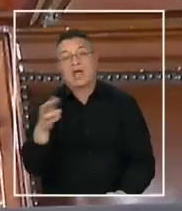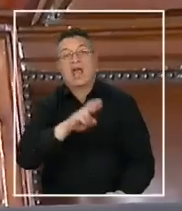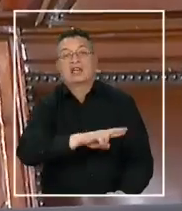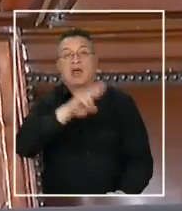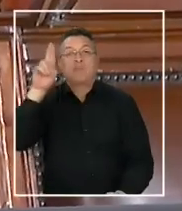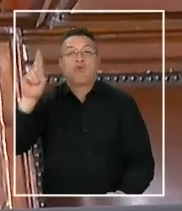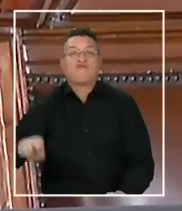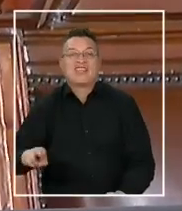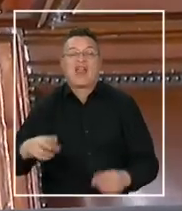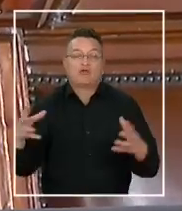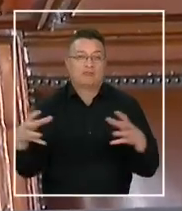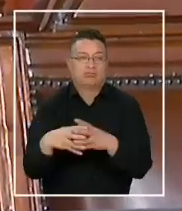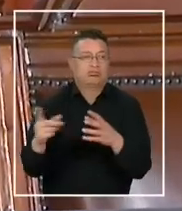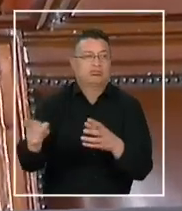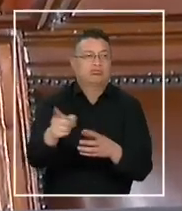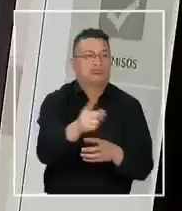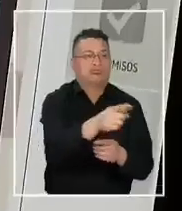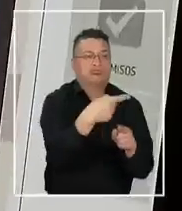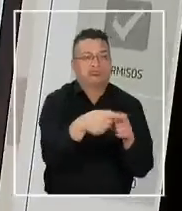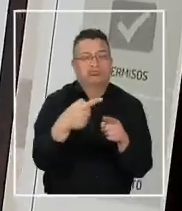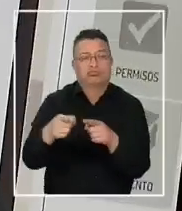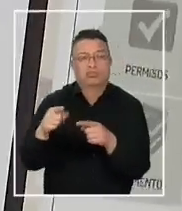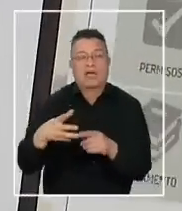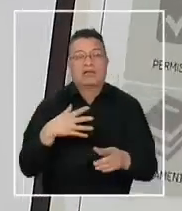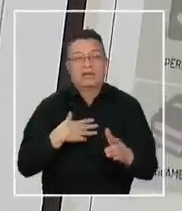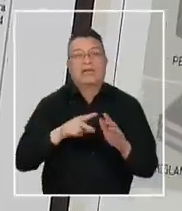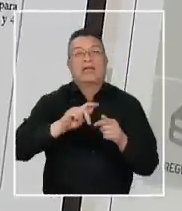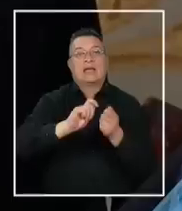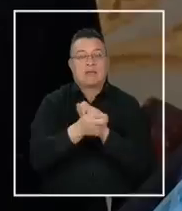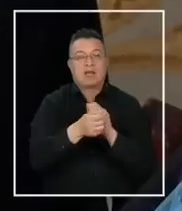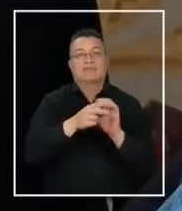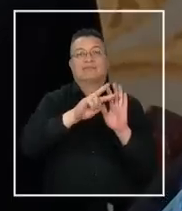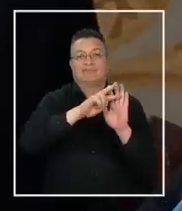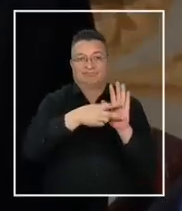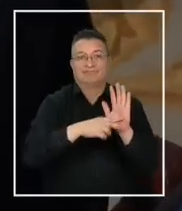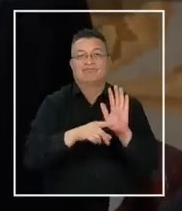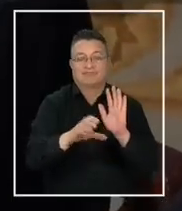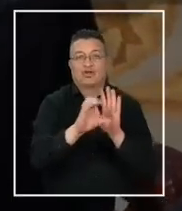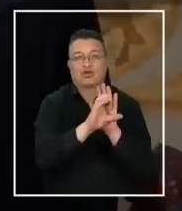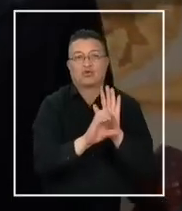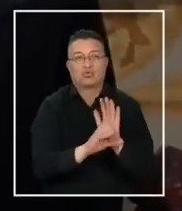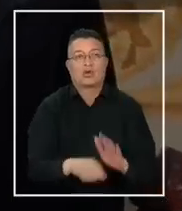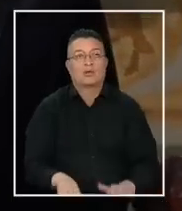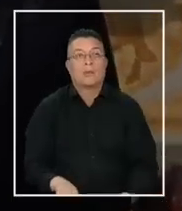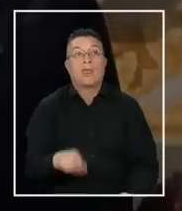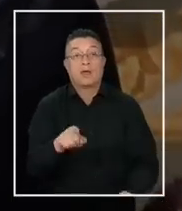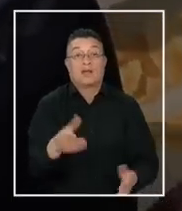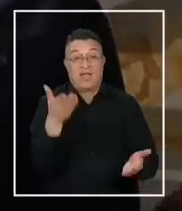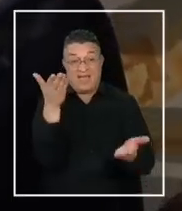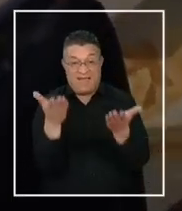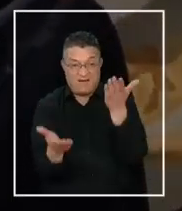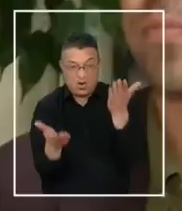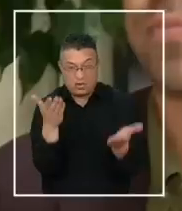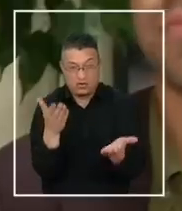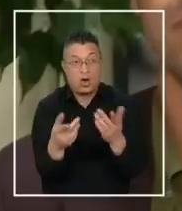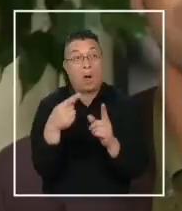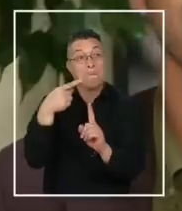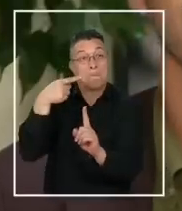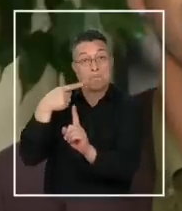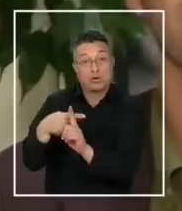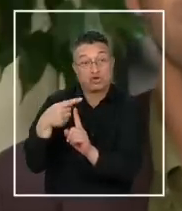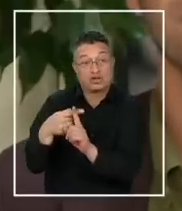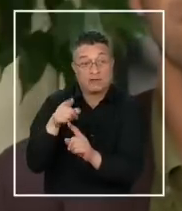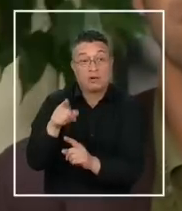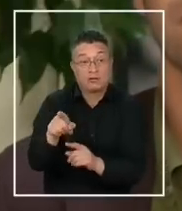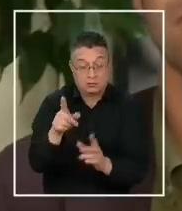gusta a algunos parlamentarios, que incluso quieren cambiar las reglas del proceso constituyente. Teniendo esta evaluación positiva que